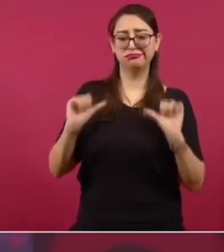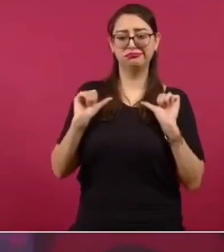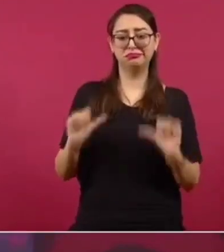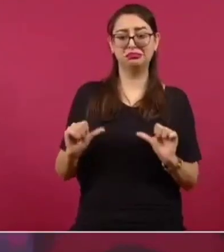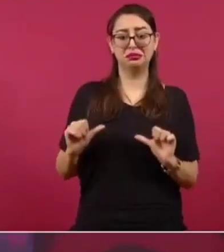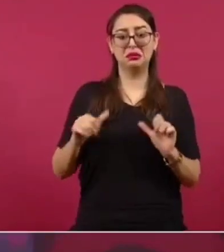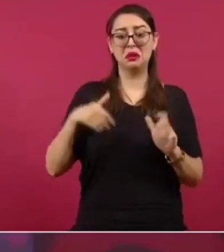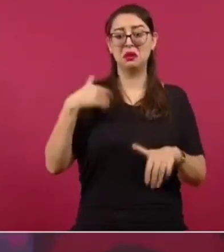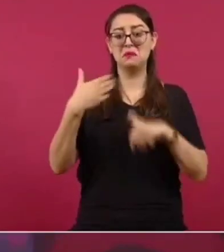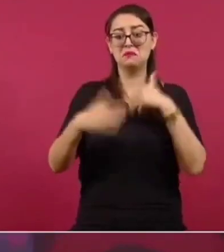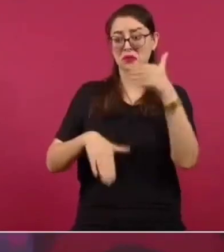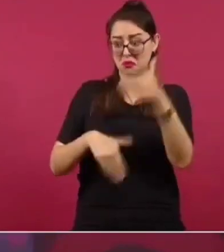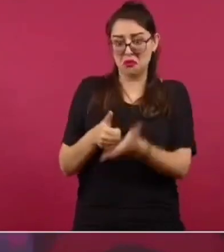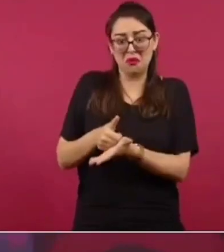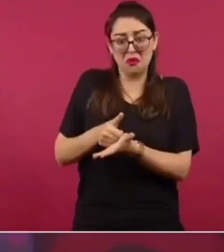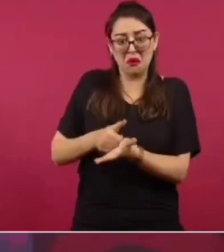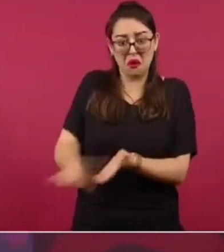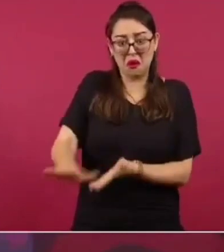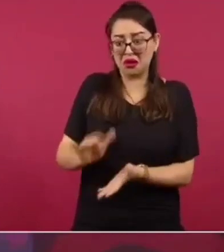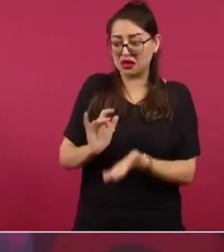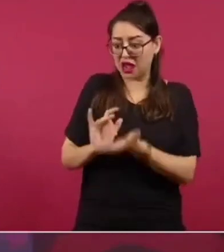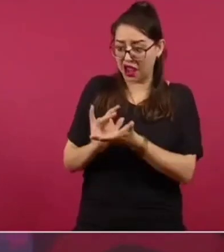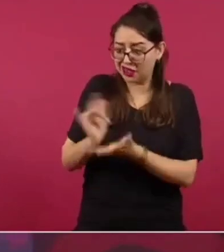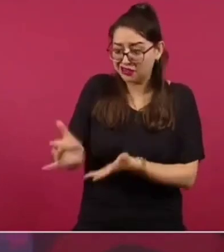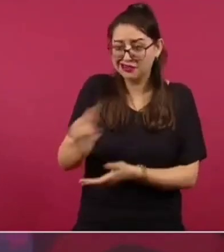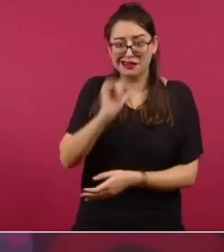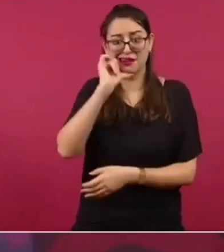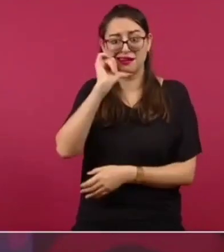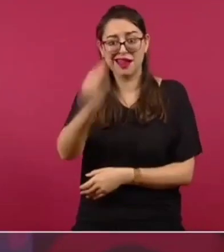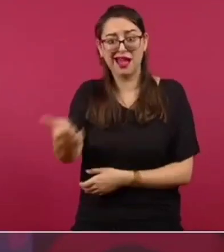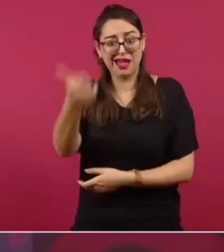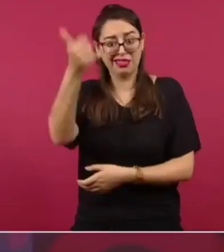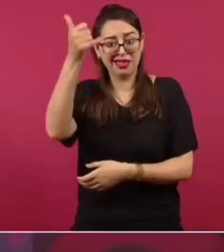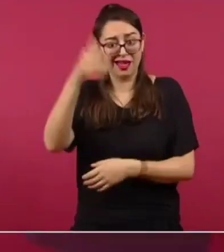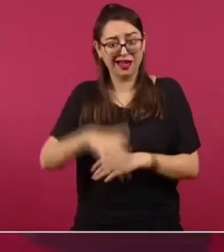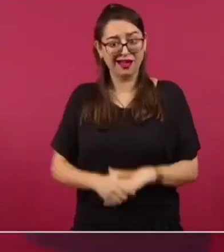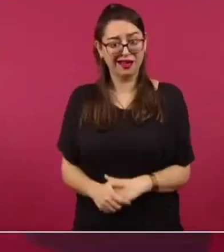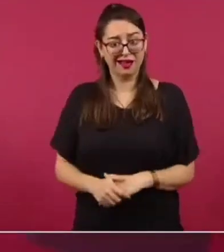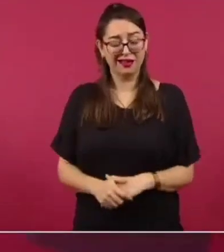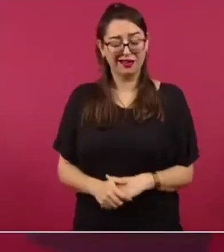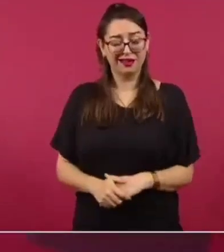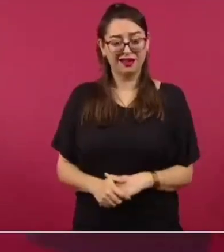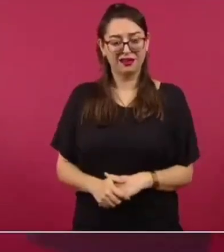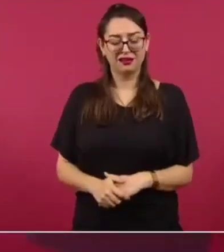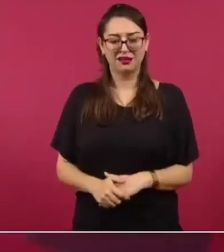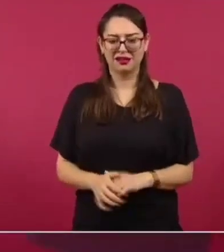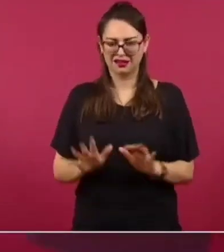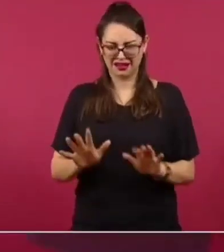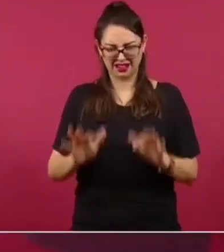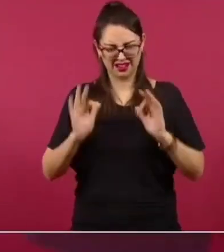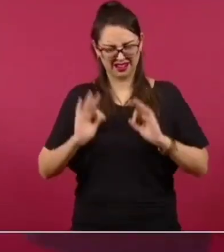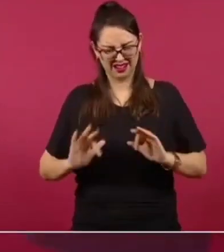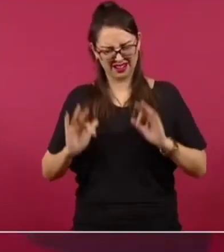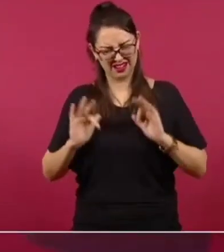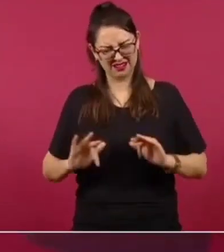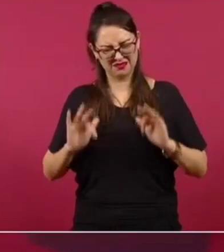entonces no se apasionen,